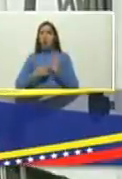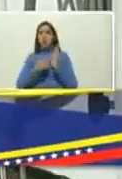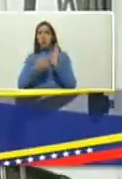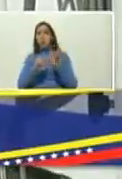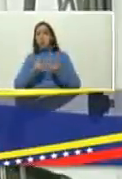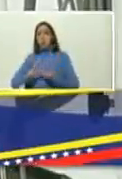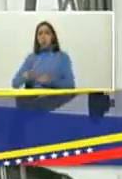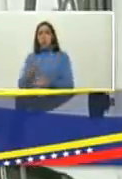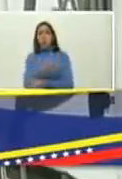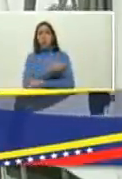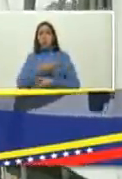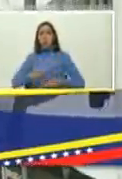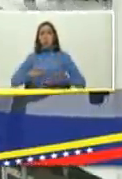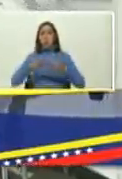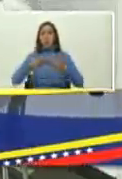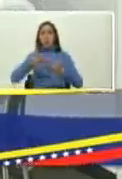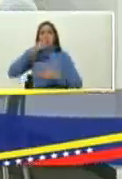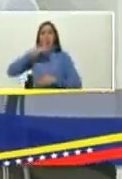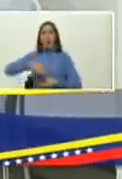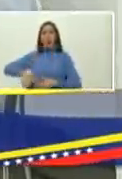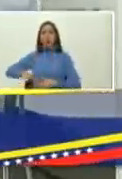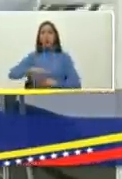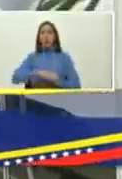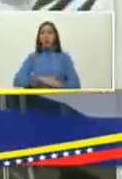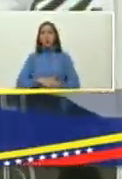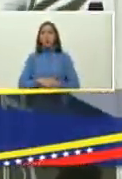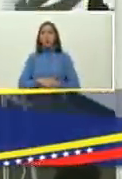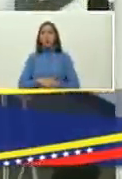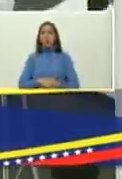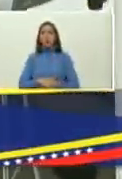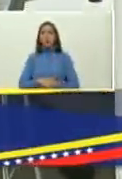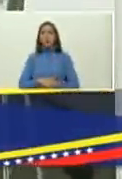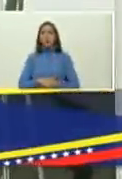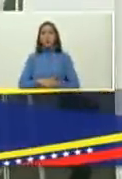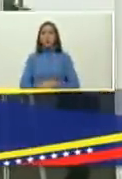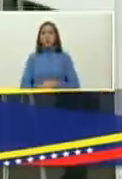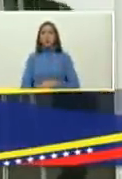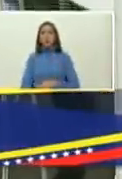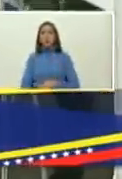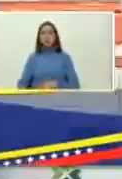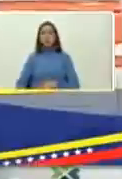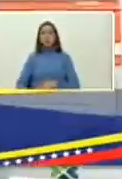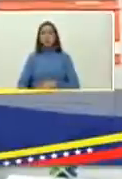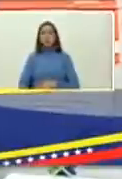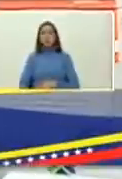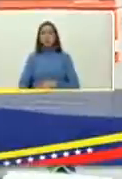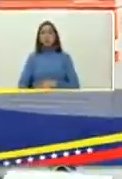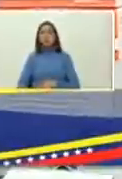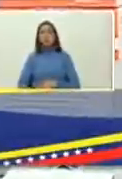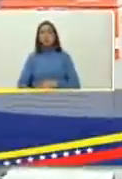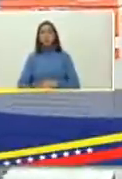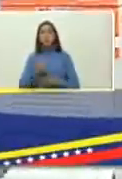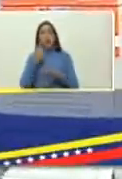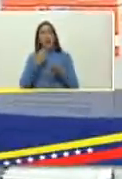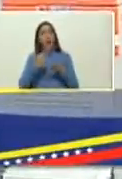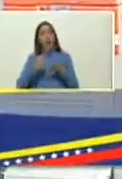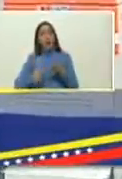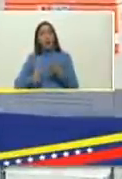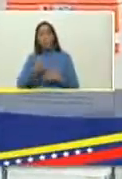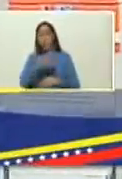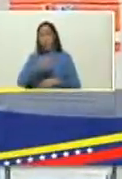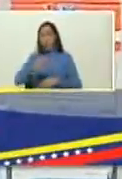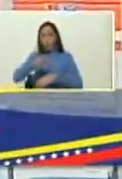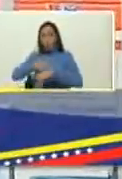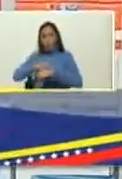es una belleza para nuestro pueblo presidente presidente el equipamiento médico es de